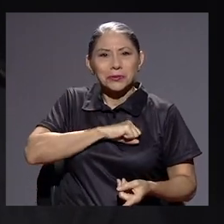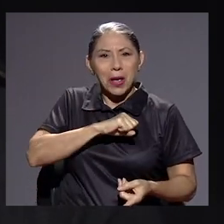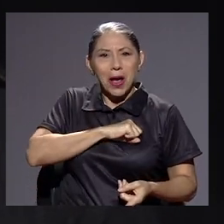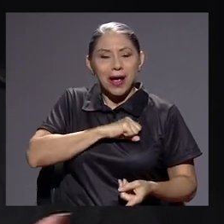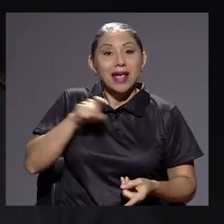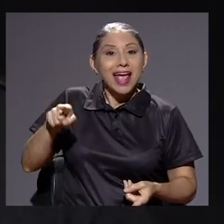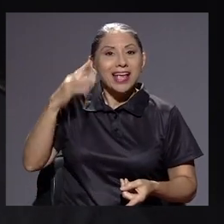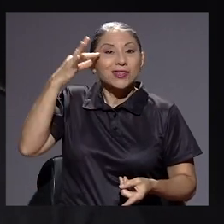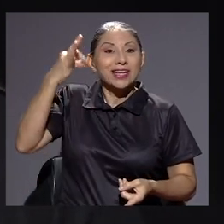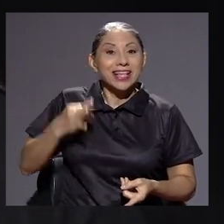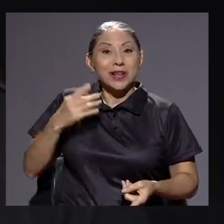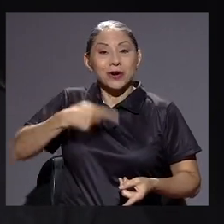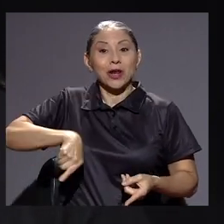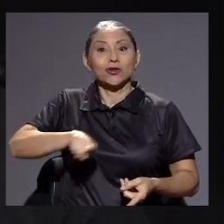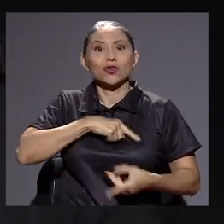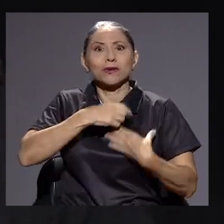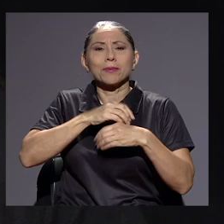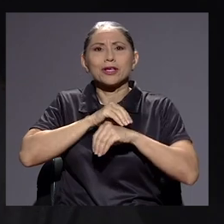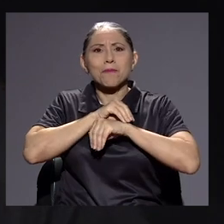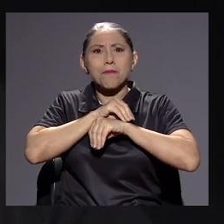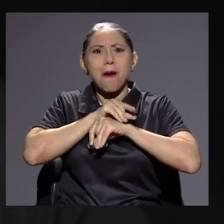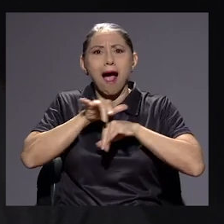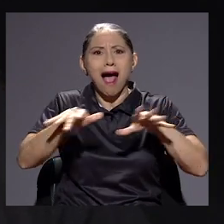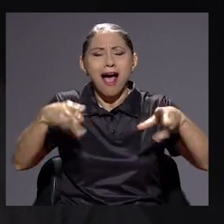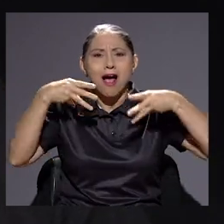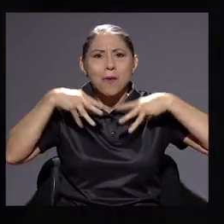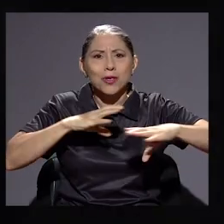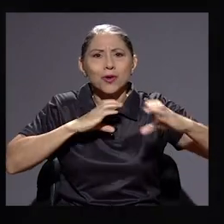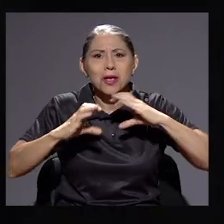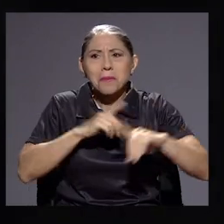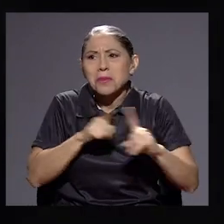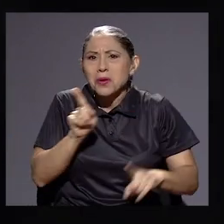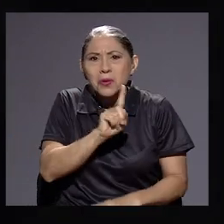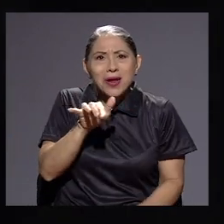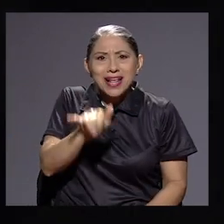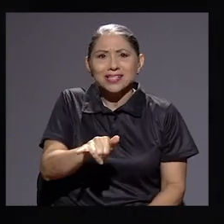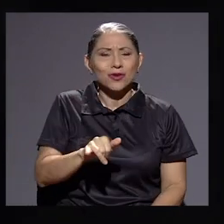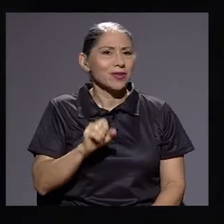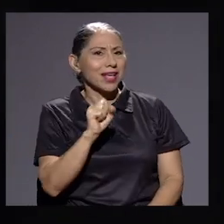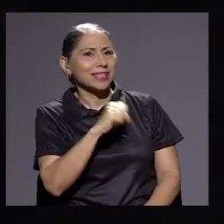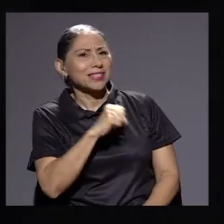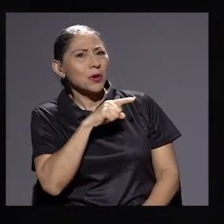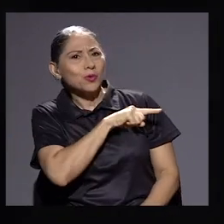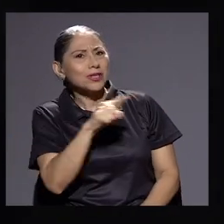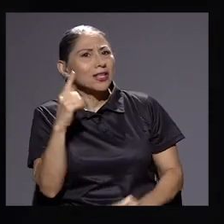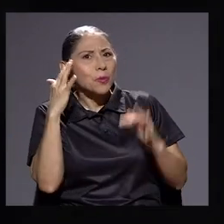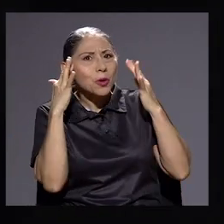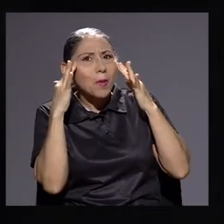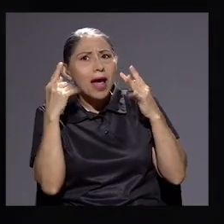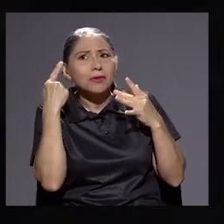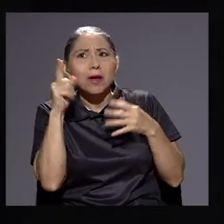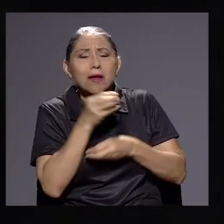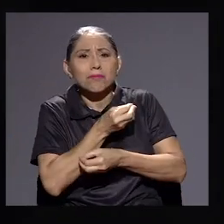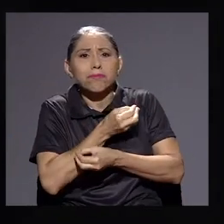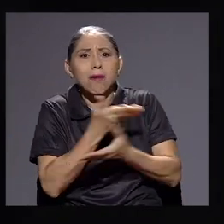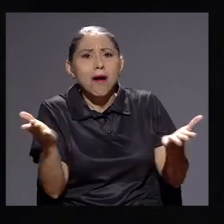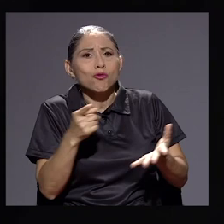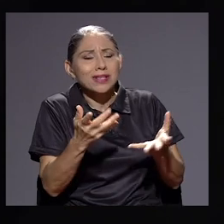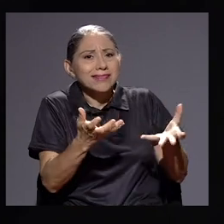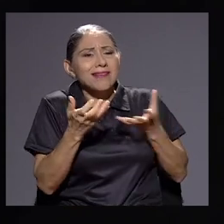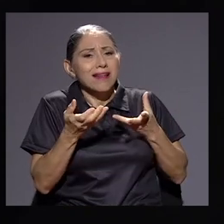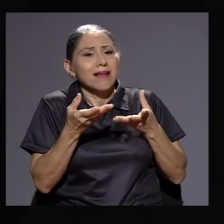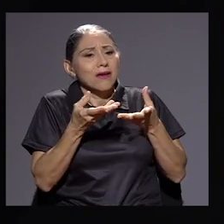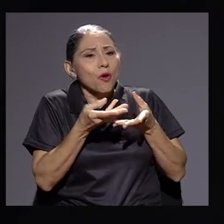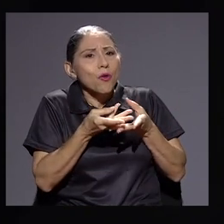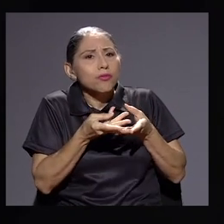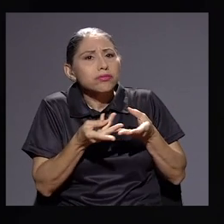íbamos a hacer un escándalo mediático y no era ese el caso. Sí, su preocupación no es hacer un escándalo, sino más bien reparar todo este proceso